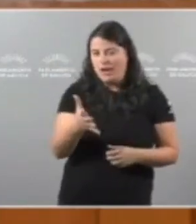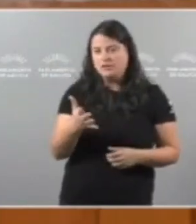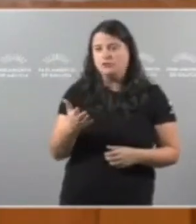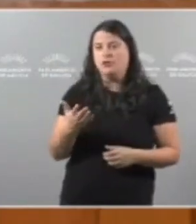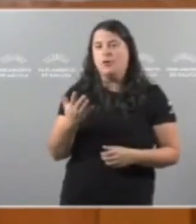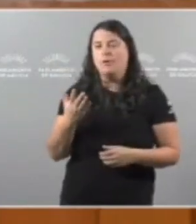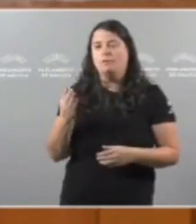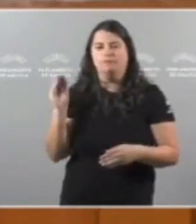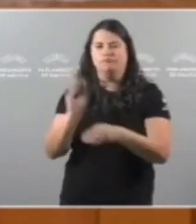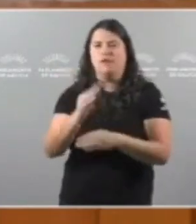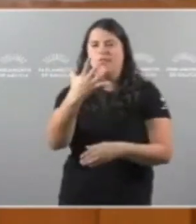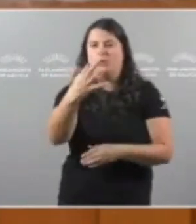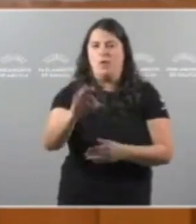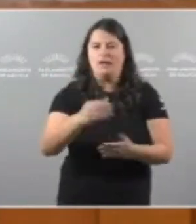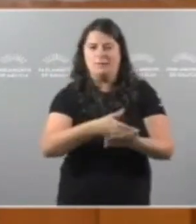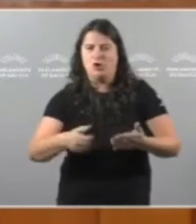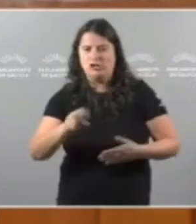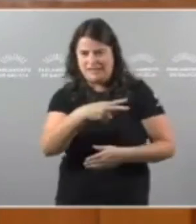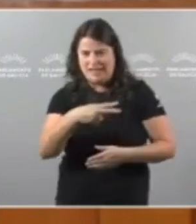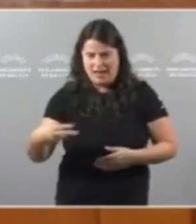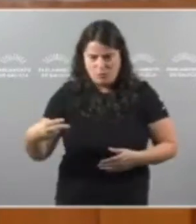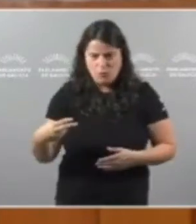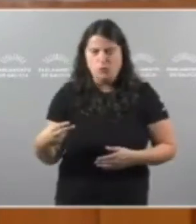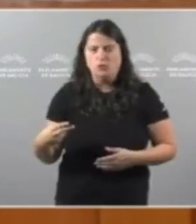50 Millóns De euros Destinados